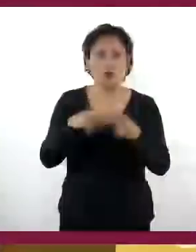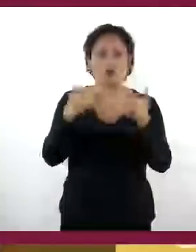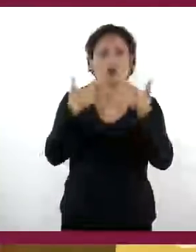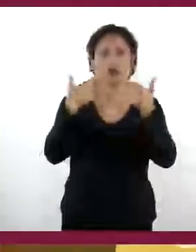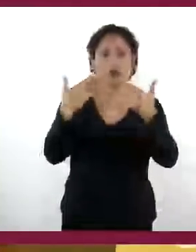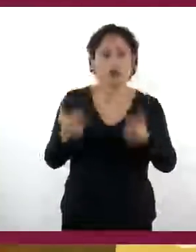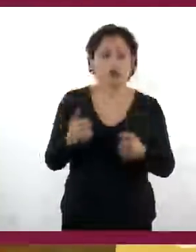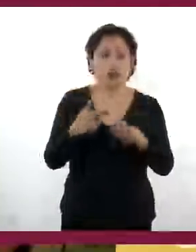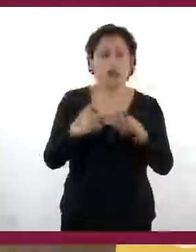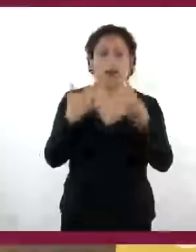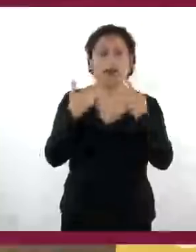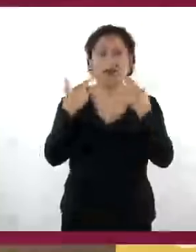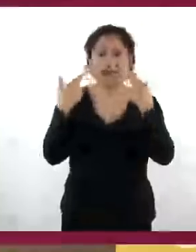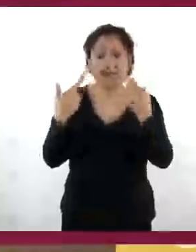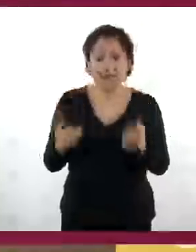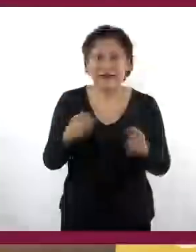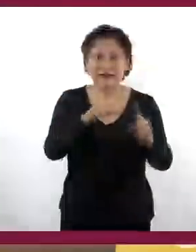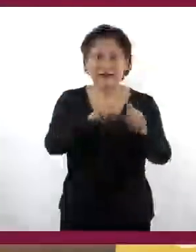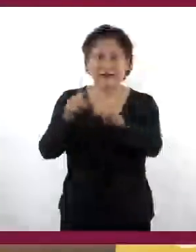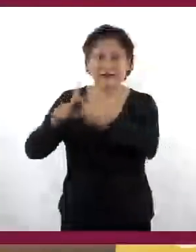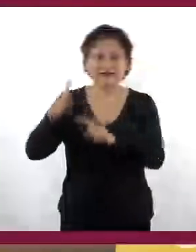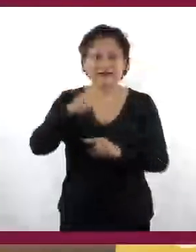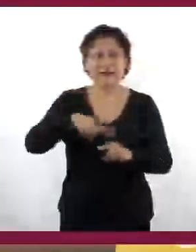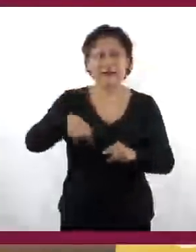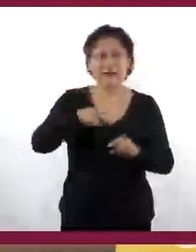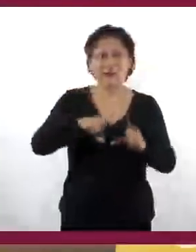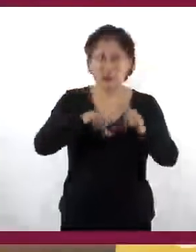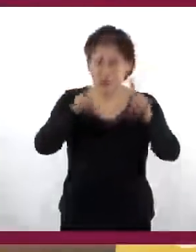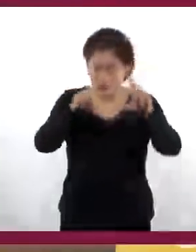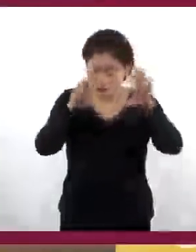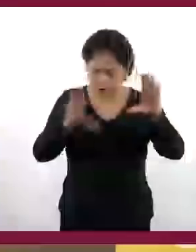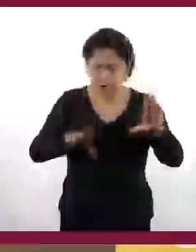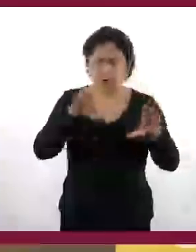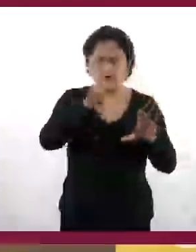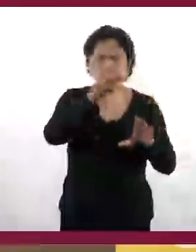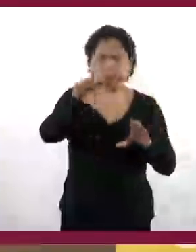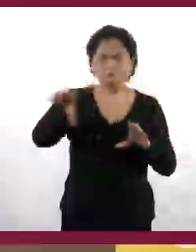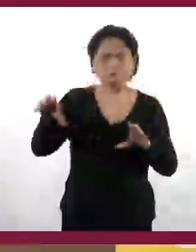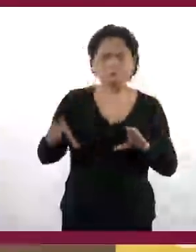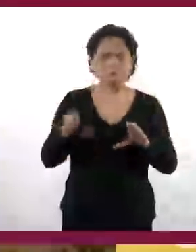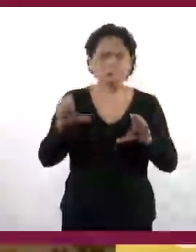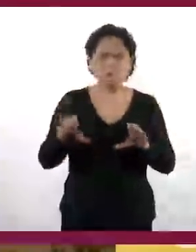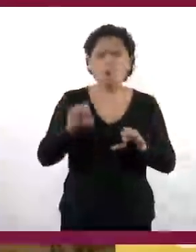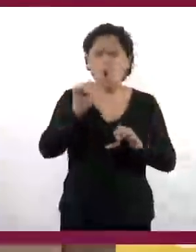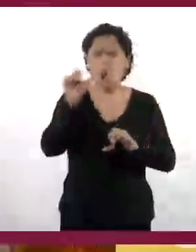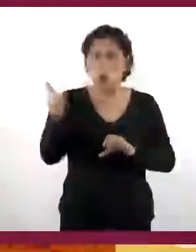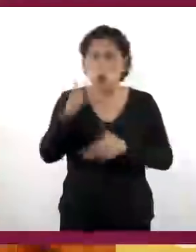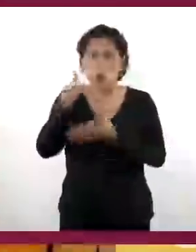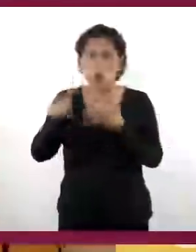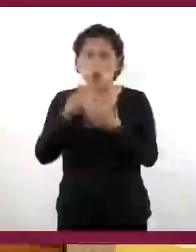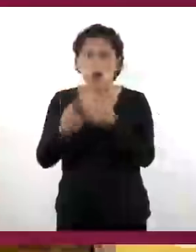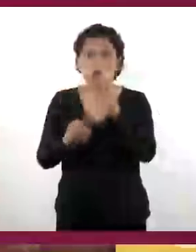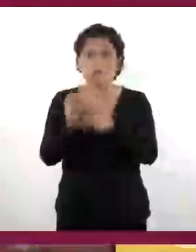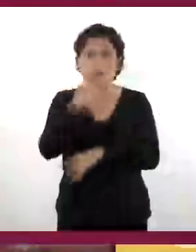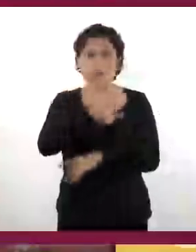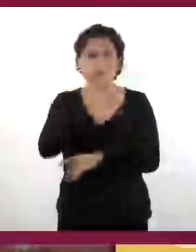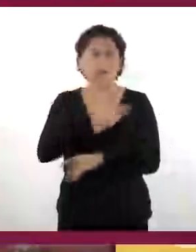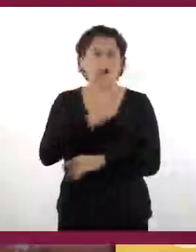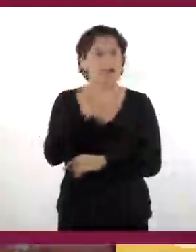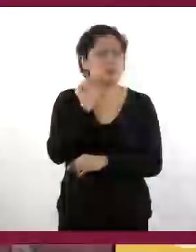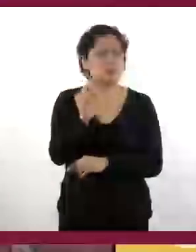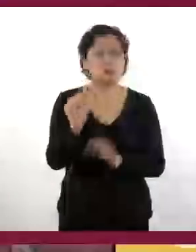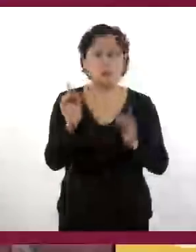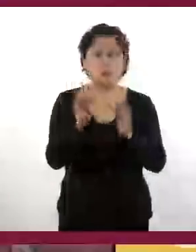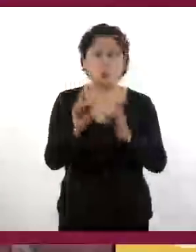pueblos de indios y villas se distribuyeron en un enorme territorio que tenía muy poco contacto con otras regiones de Nueva España. Es el